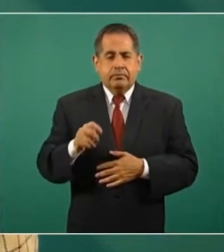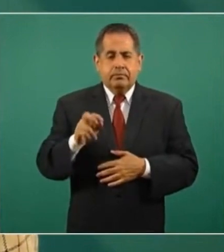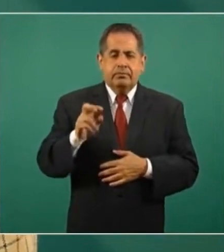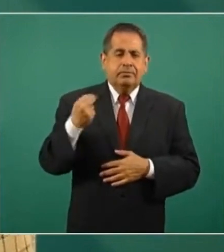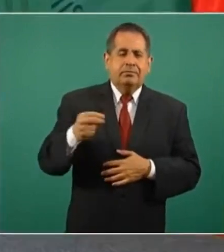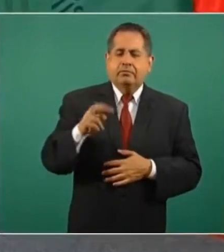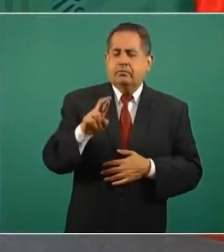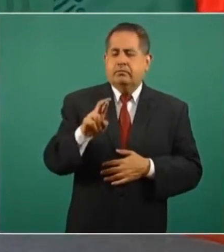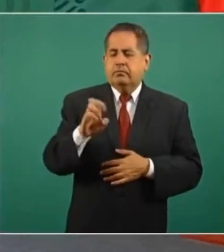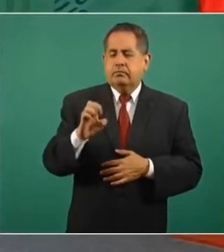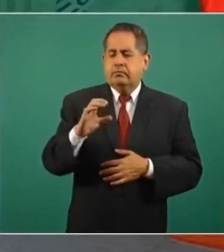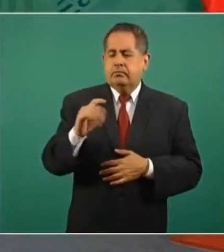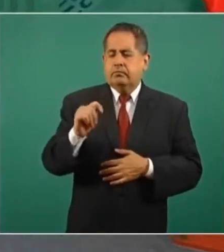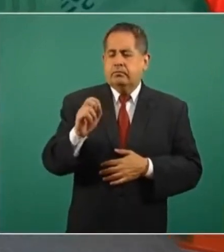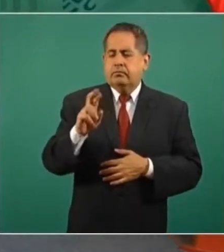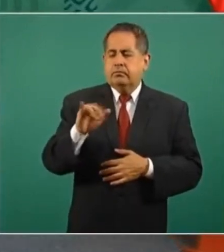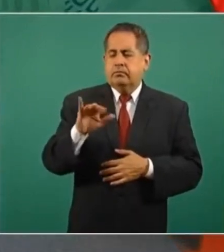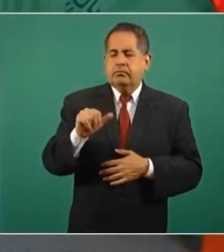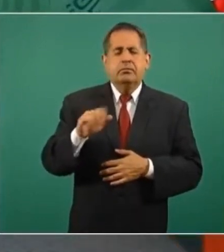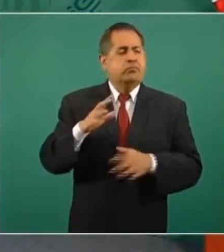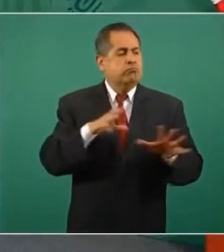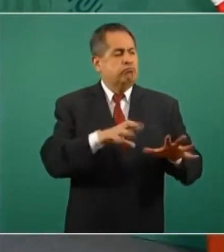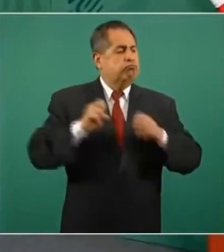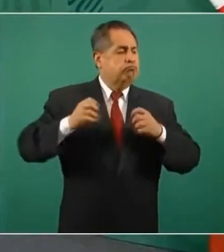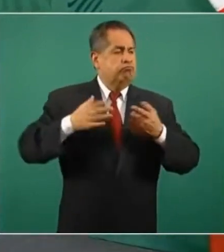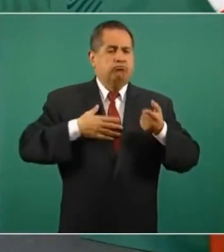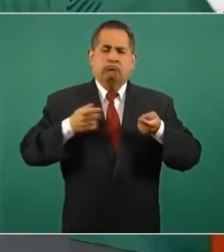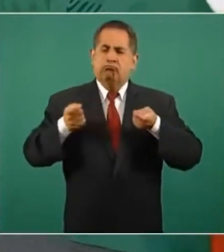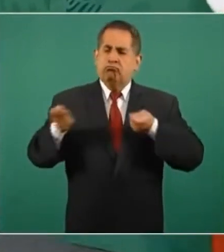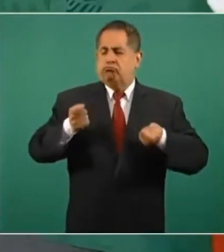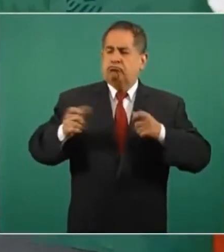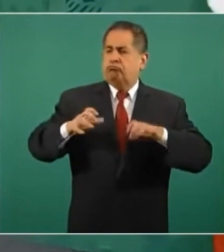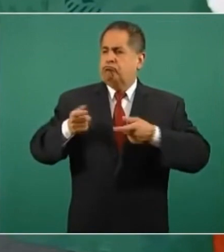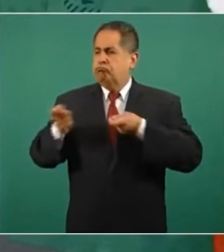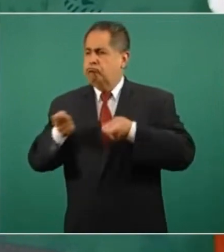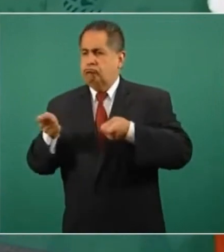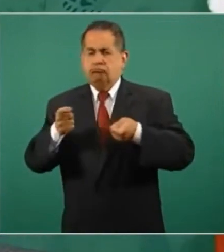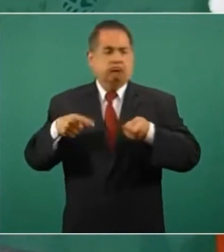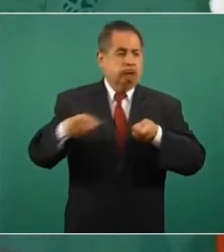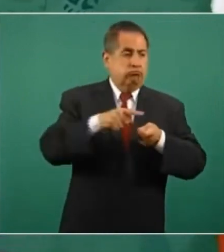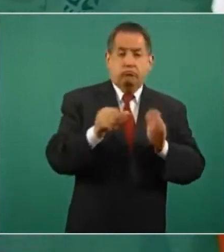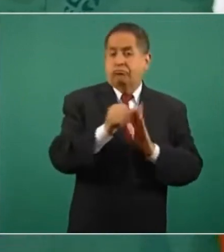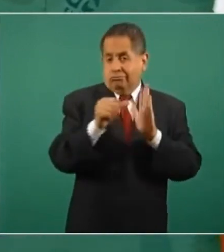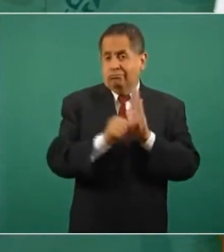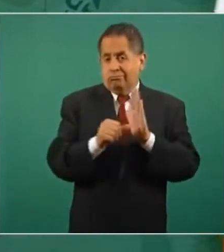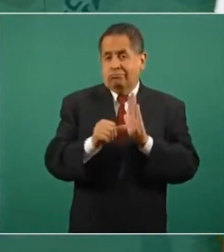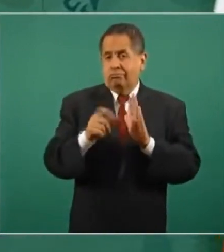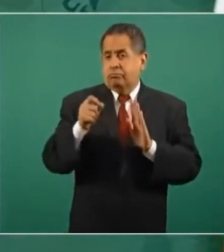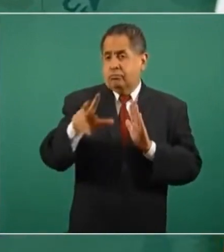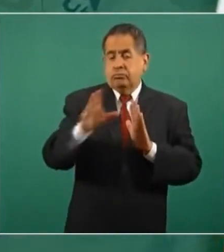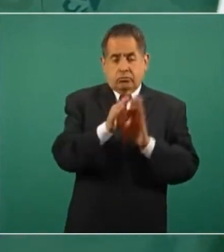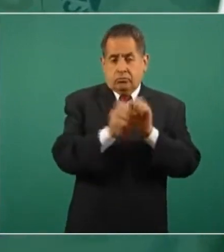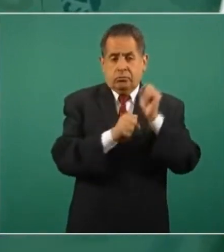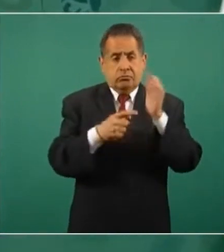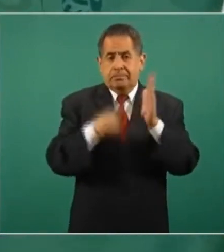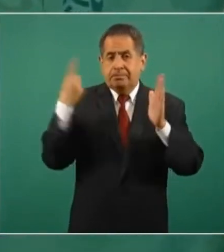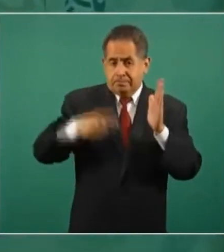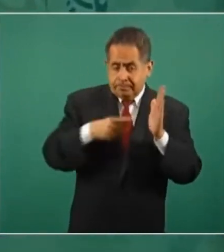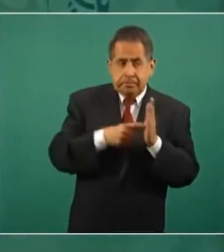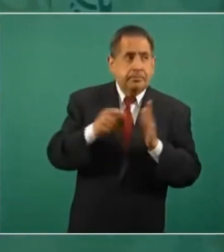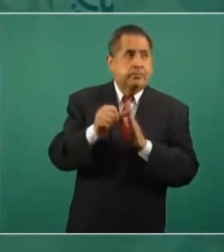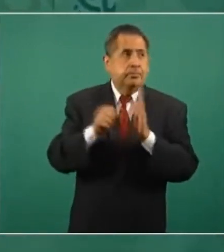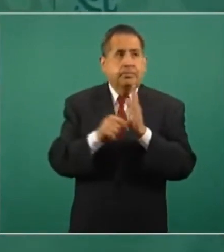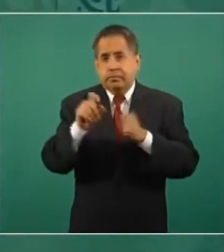del Estado. La rectoría del Estado está en la Constitución, está en el artículo 28 constitucional, está en el artículo